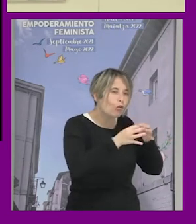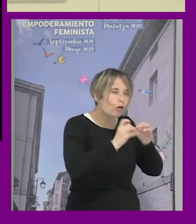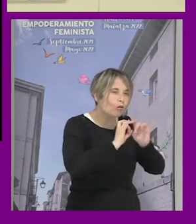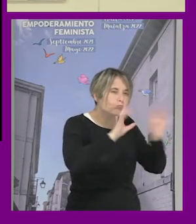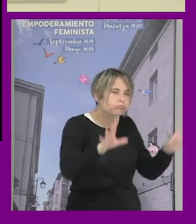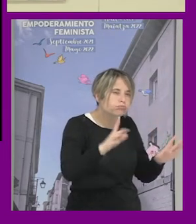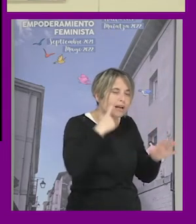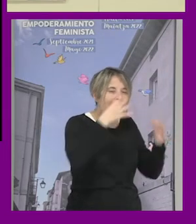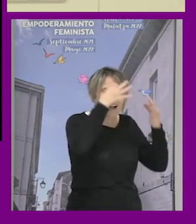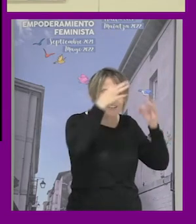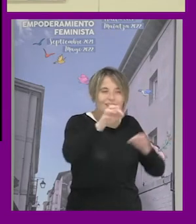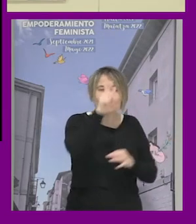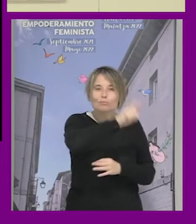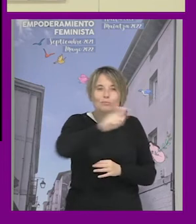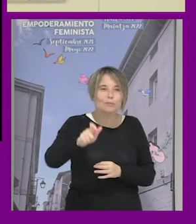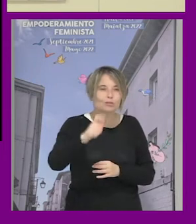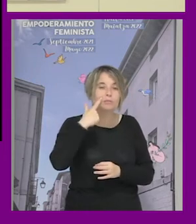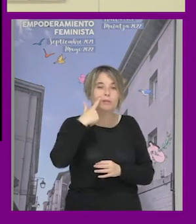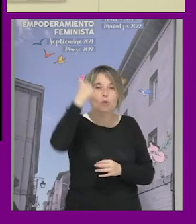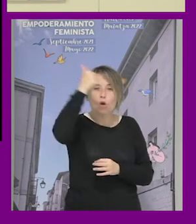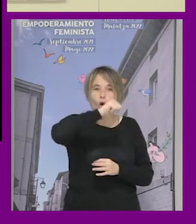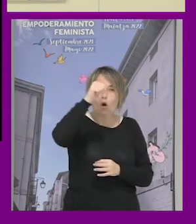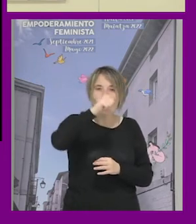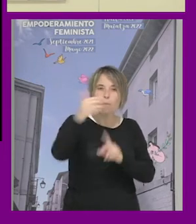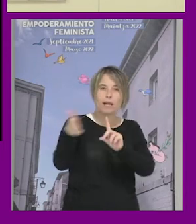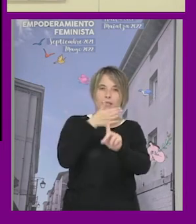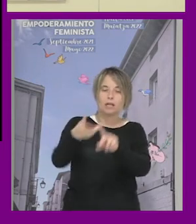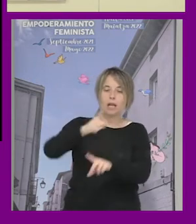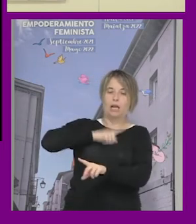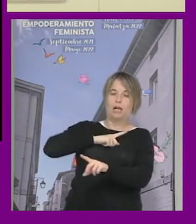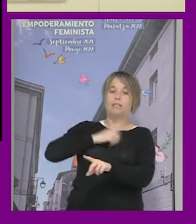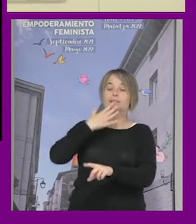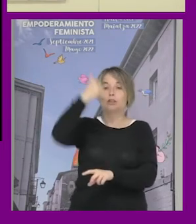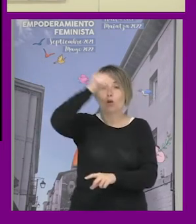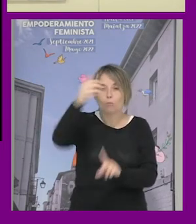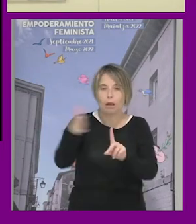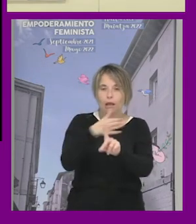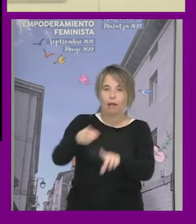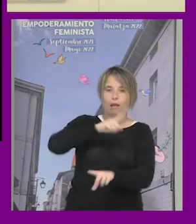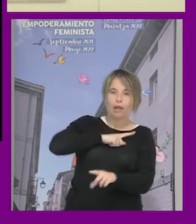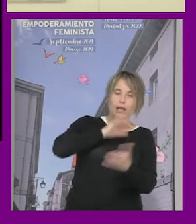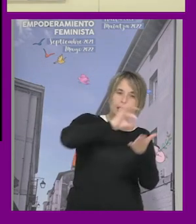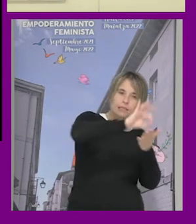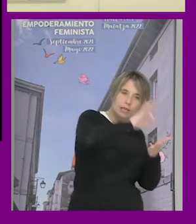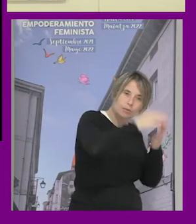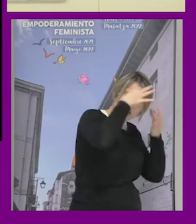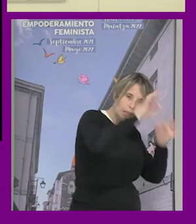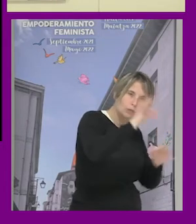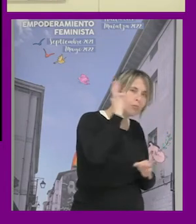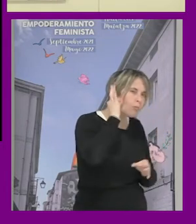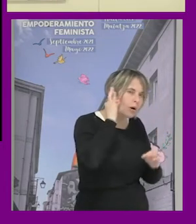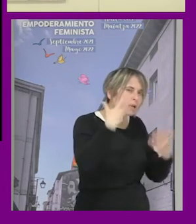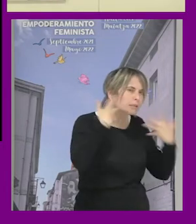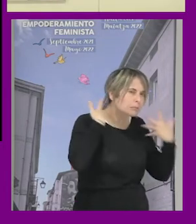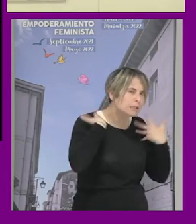quién atiende las personas que los hombres agredidos por parte de sus parejas hombres pueden ir al servicio de detección a mujeres víctimas